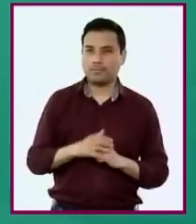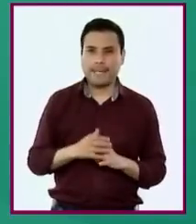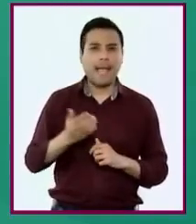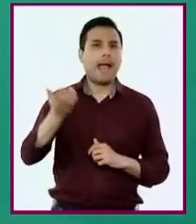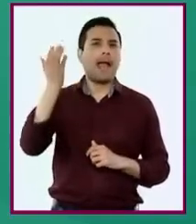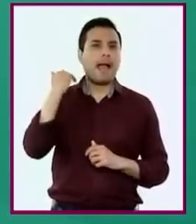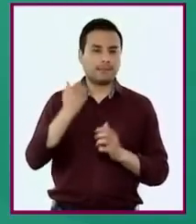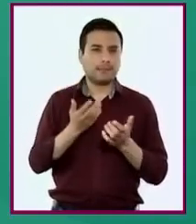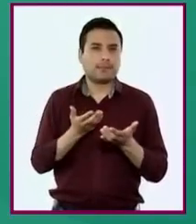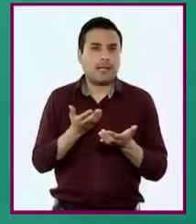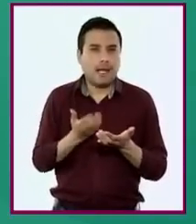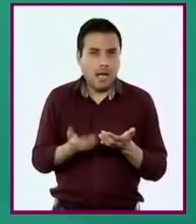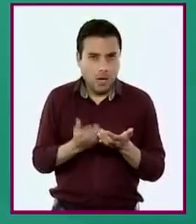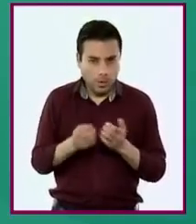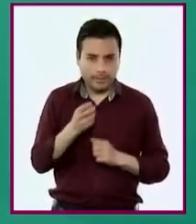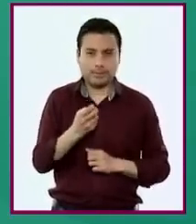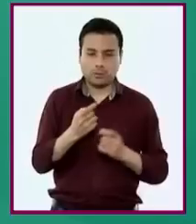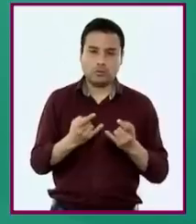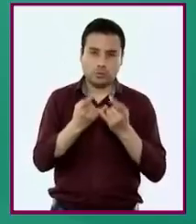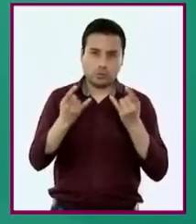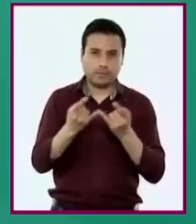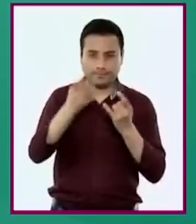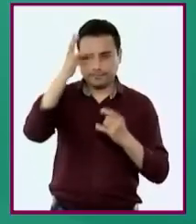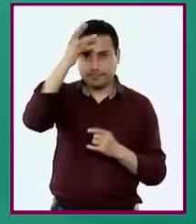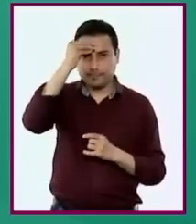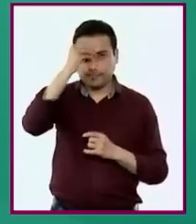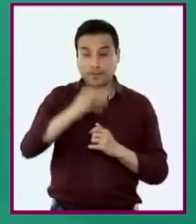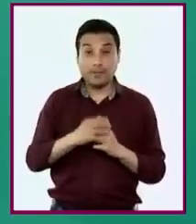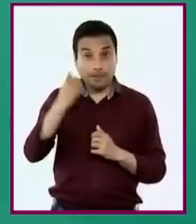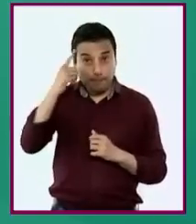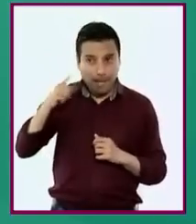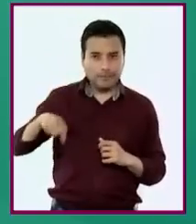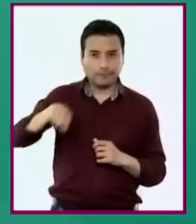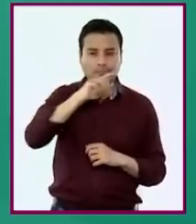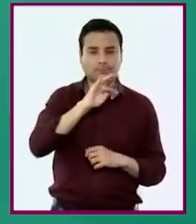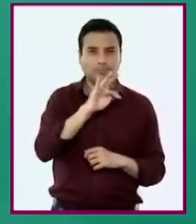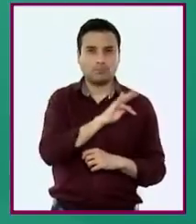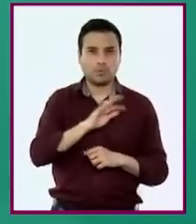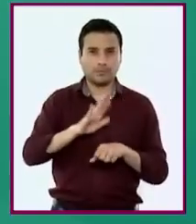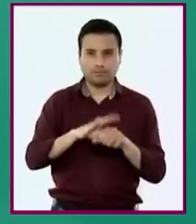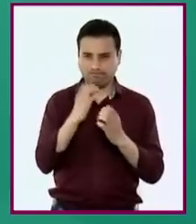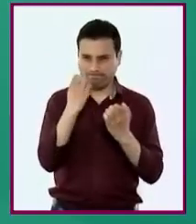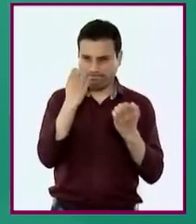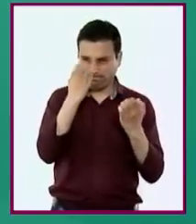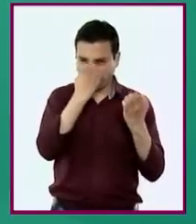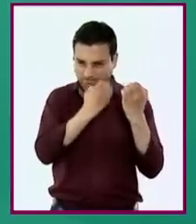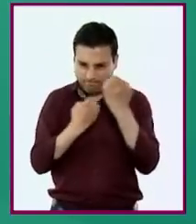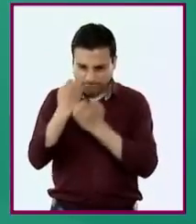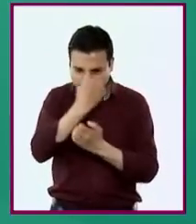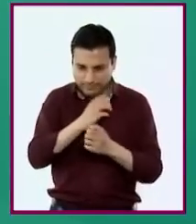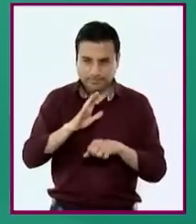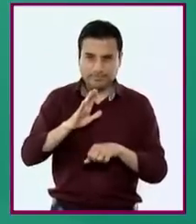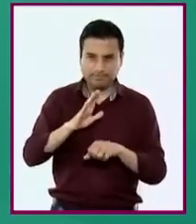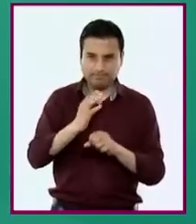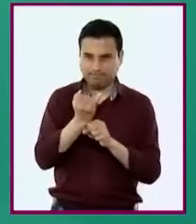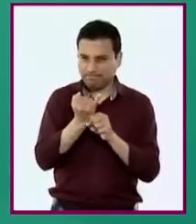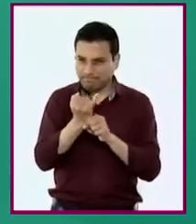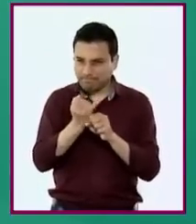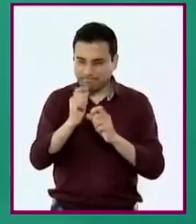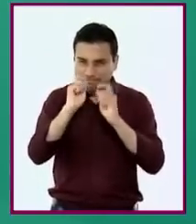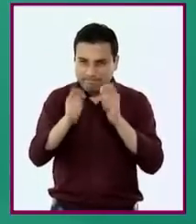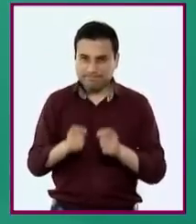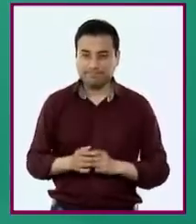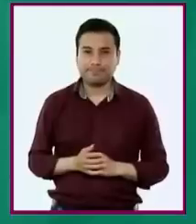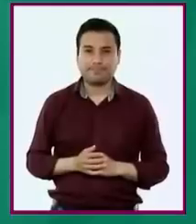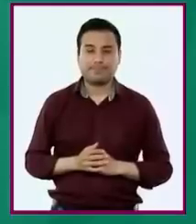tanto del pasado como del presente, con la intención de generar una visión crítica, informada e integral de la